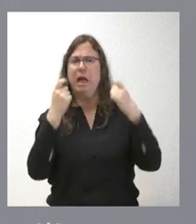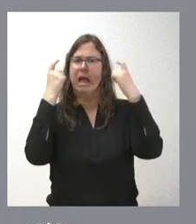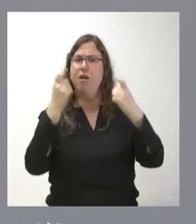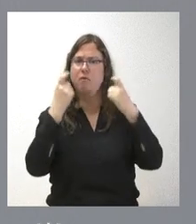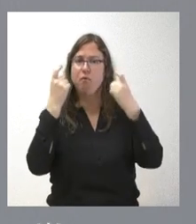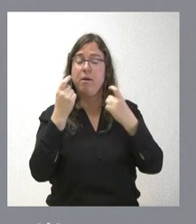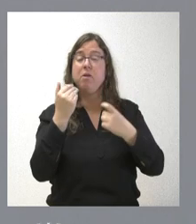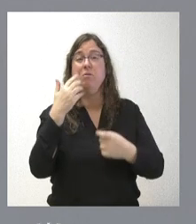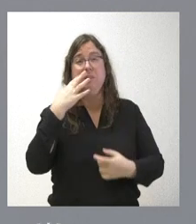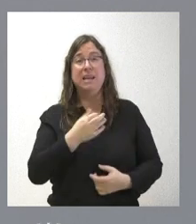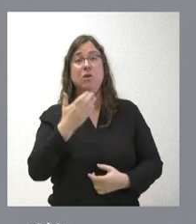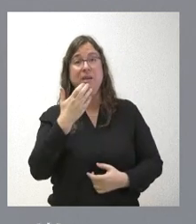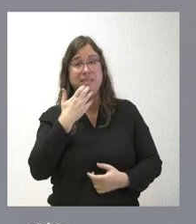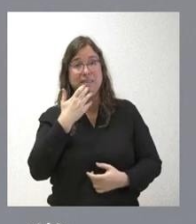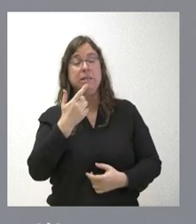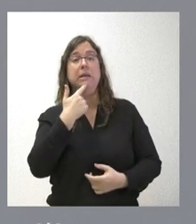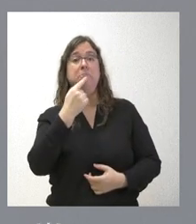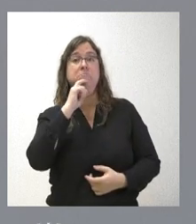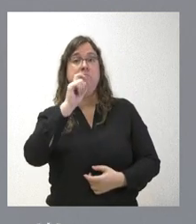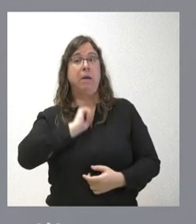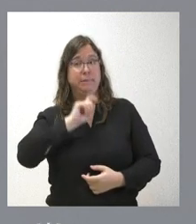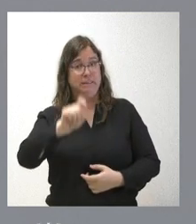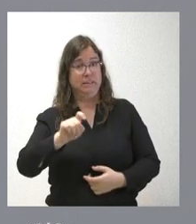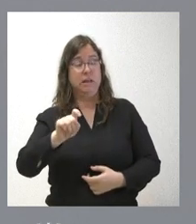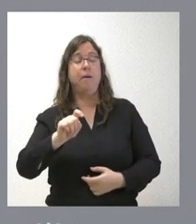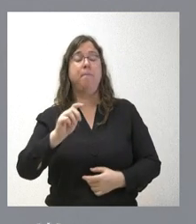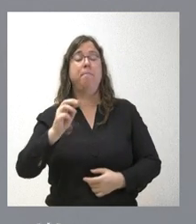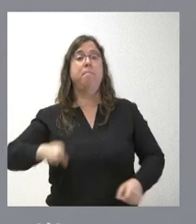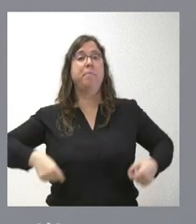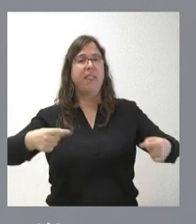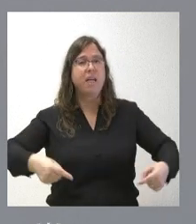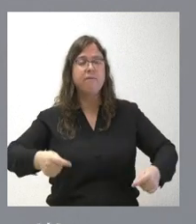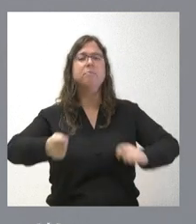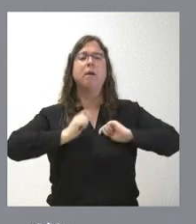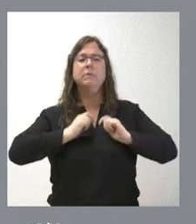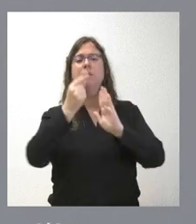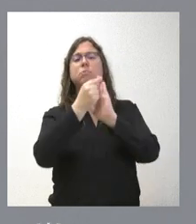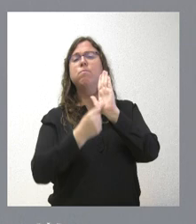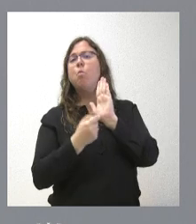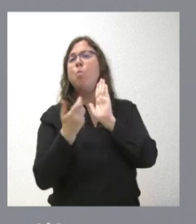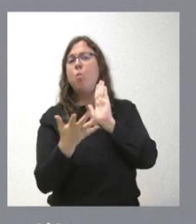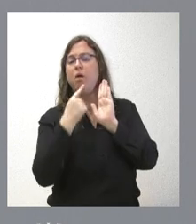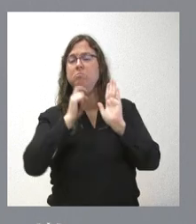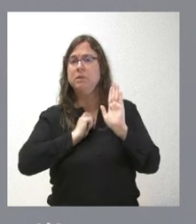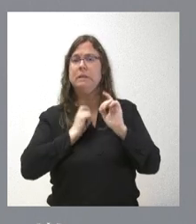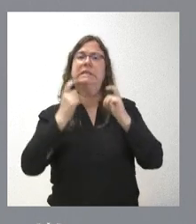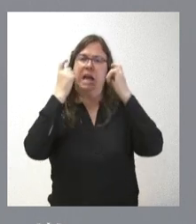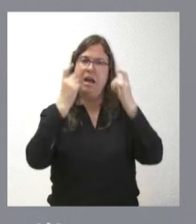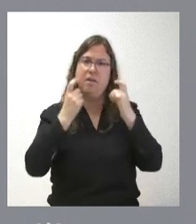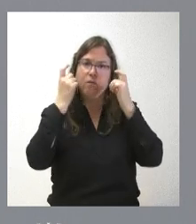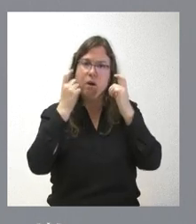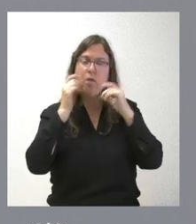si por parte de esta institución se nos remite cuáles son los colegios exactamente donde estas dificultades existen, podríamos hacer ese esfuerzo